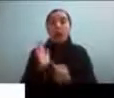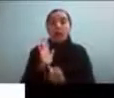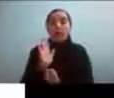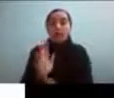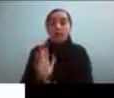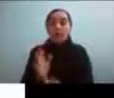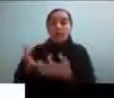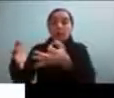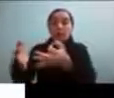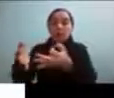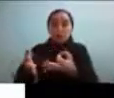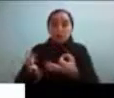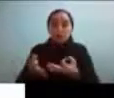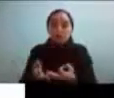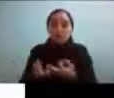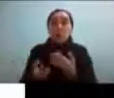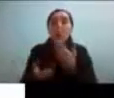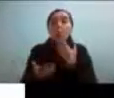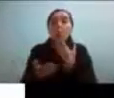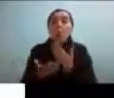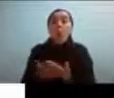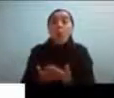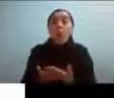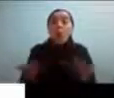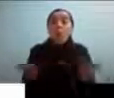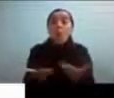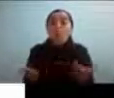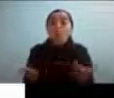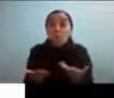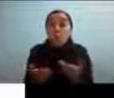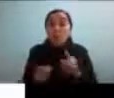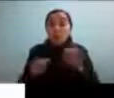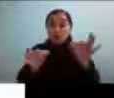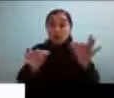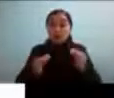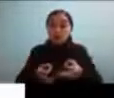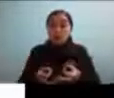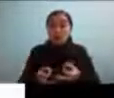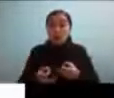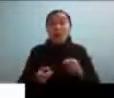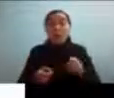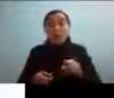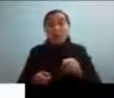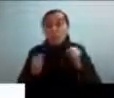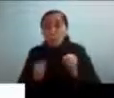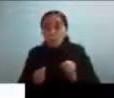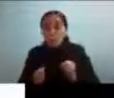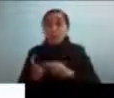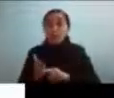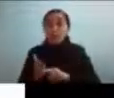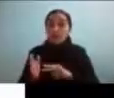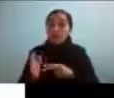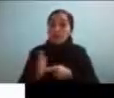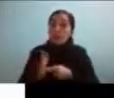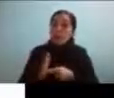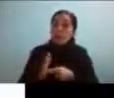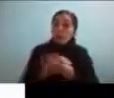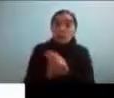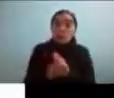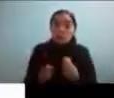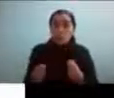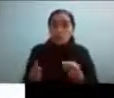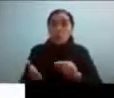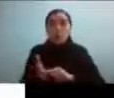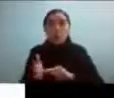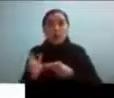también implican cuándo ocurre este resultado y muchas veces ahí puede haber un problema y muchas veces hay un problema también no por la